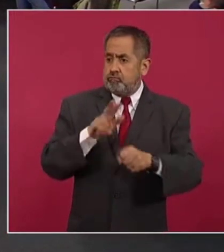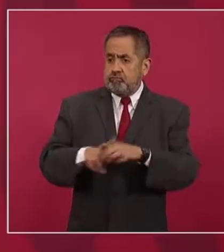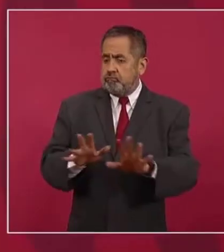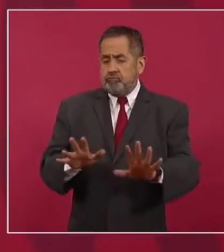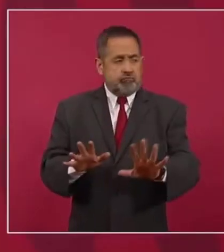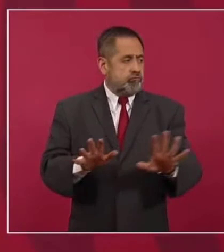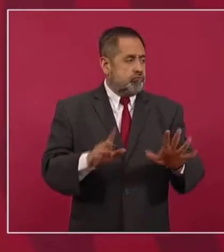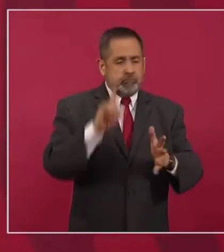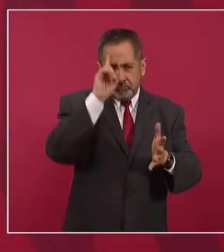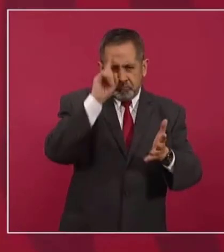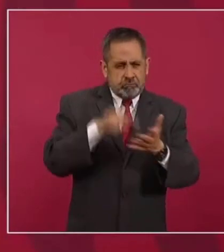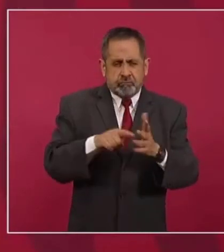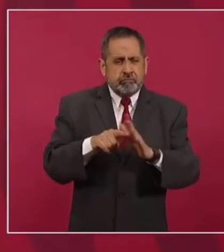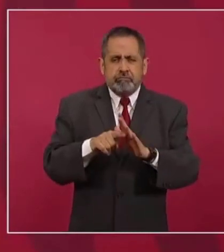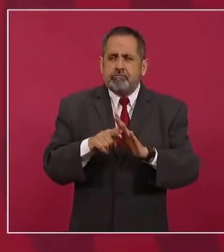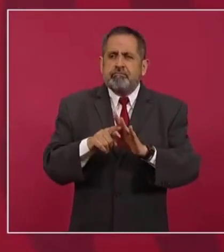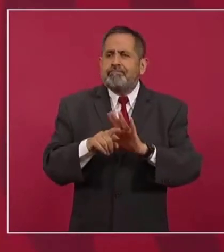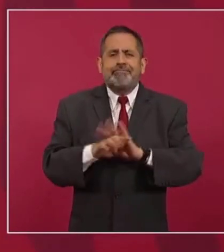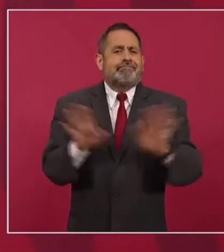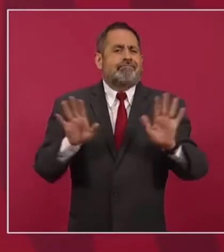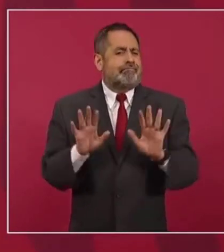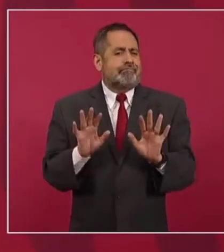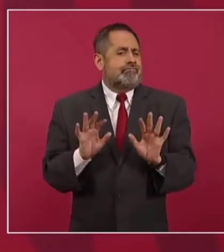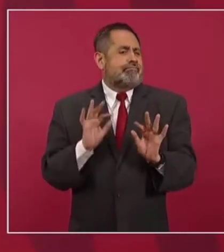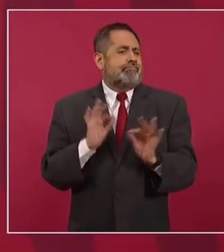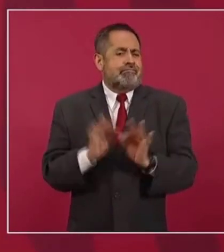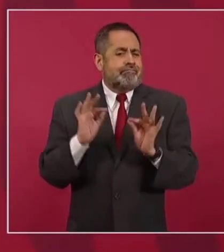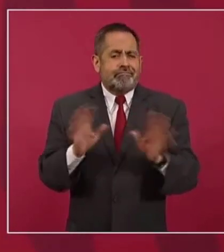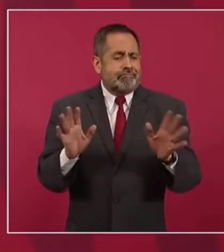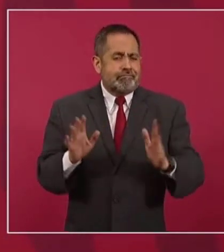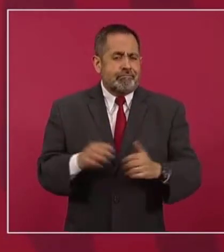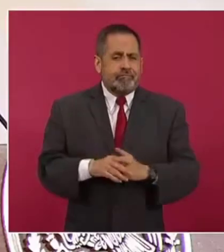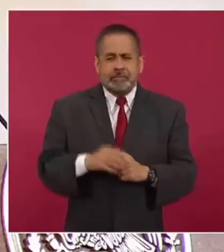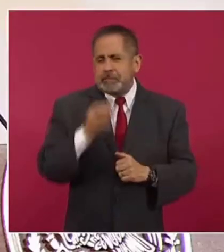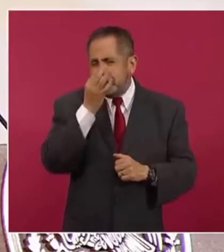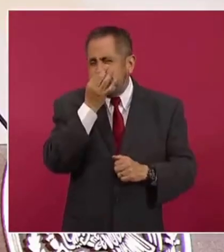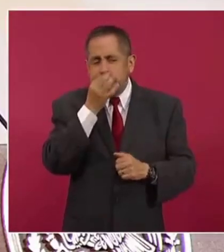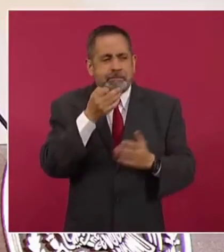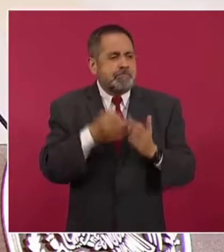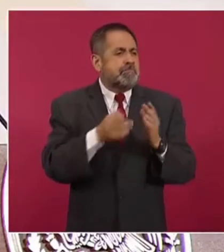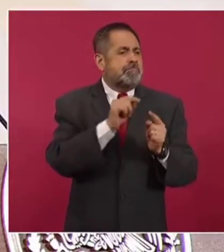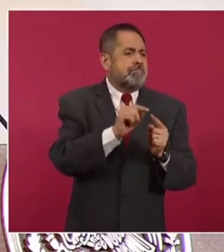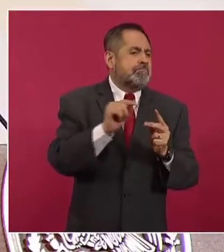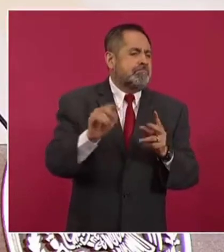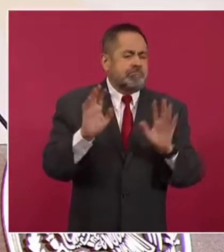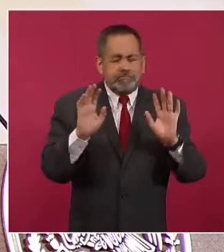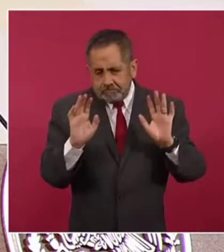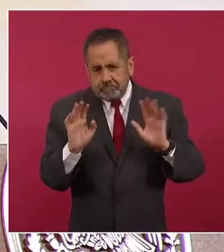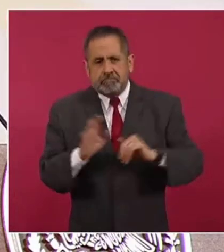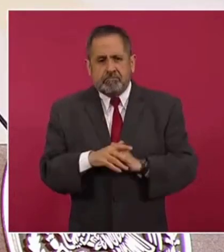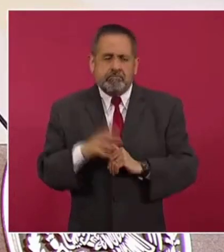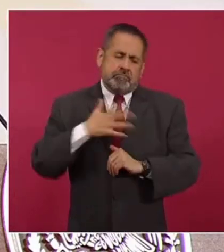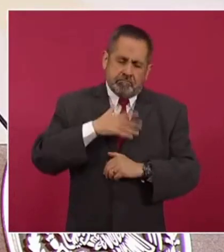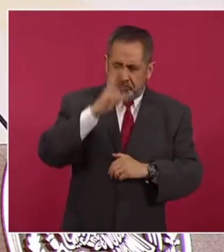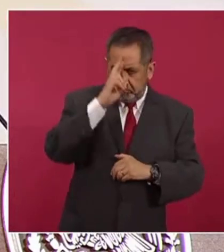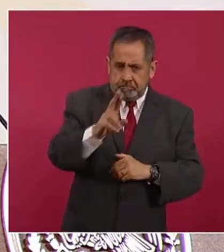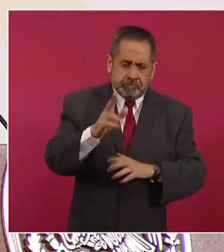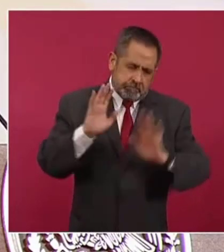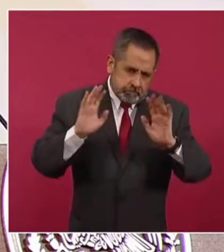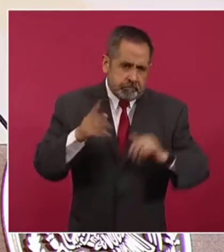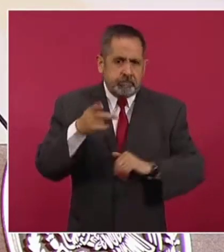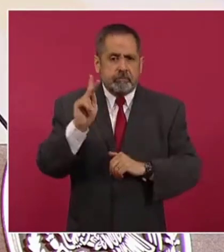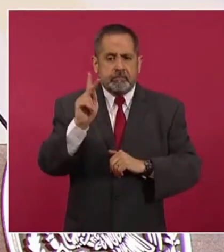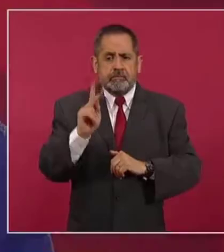Entonces, yo creo que ya esto ya está. Son realmente mínimos los casos que todavía hicimos, respetamos, pero